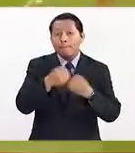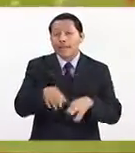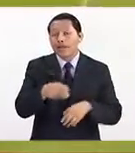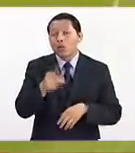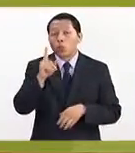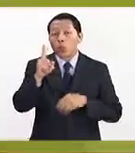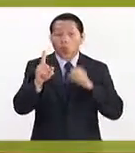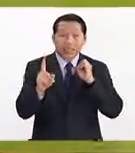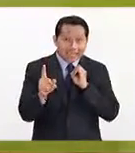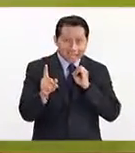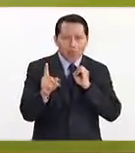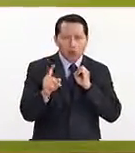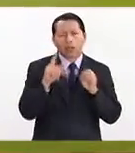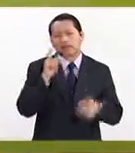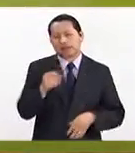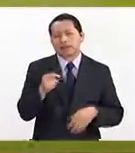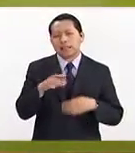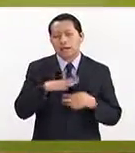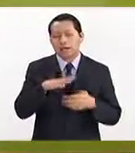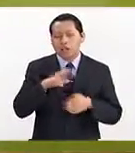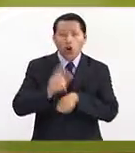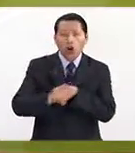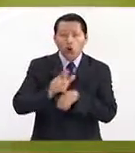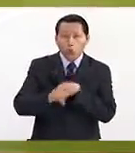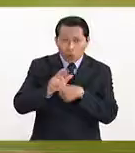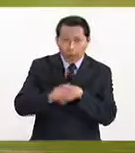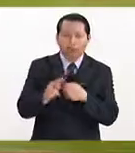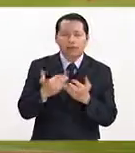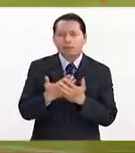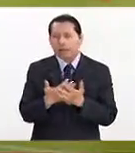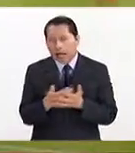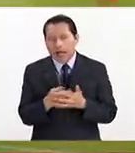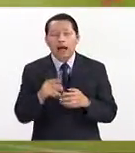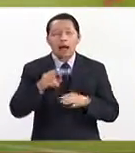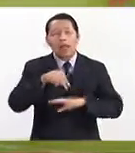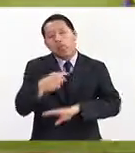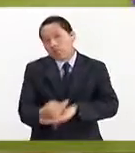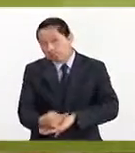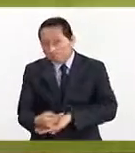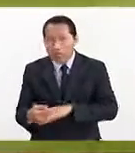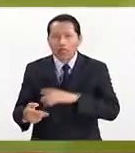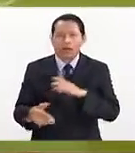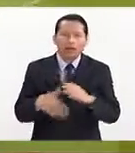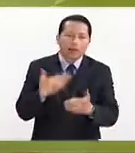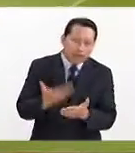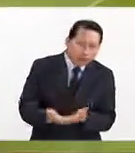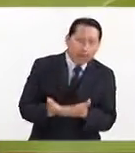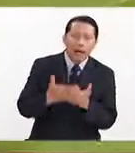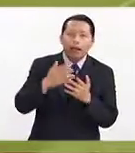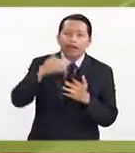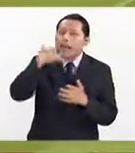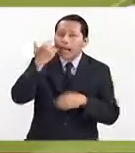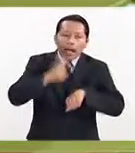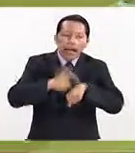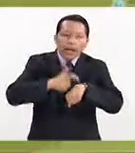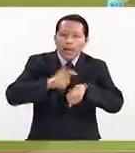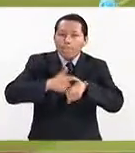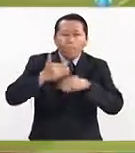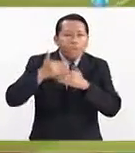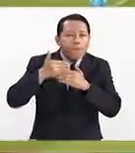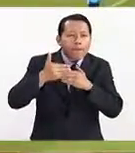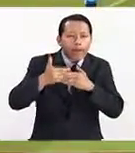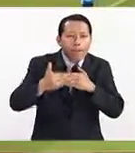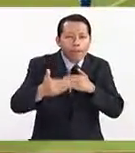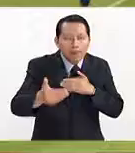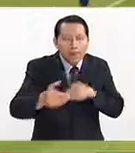por 0. Empezaron a hacer tiempo los endureños, se tiraban al suelo, trataban de hacer que se prolongara lo más posible el